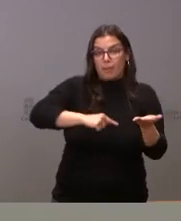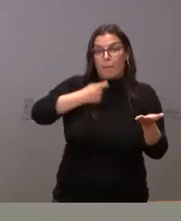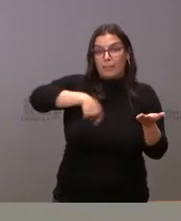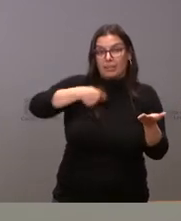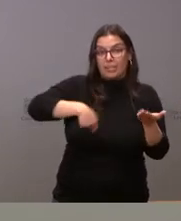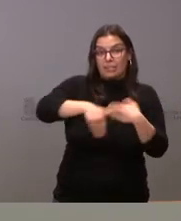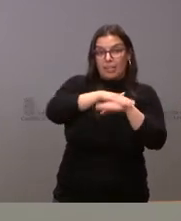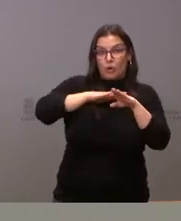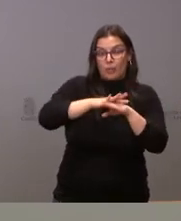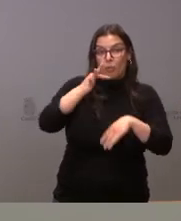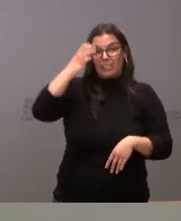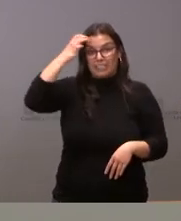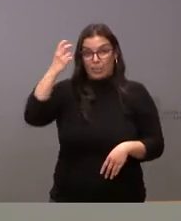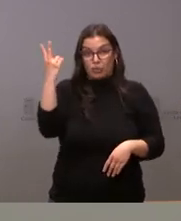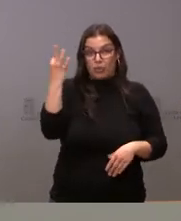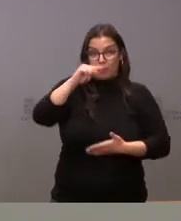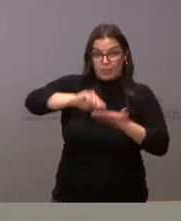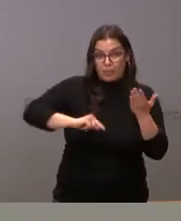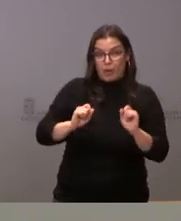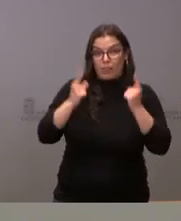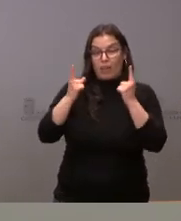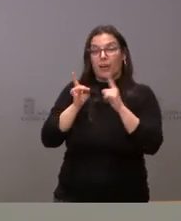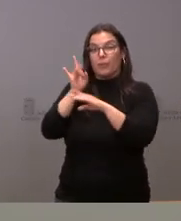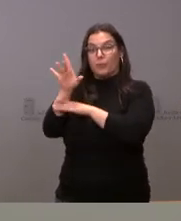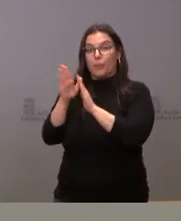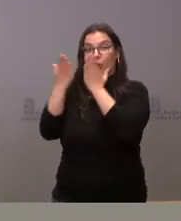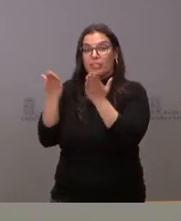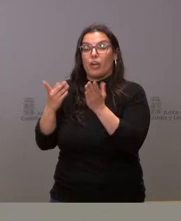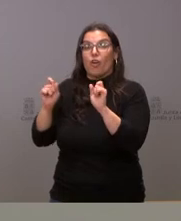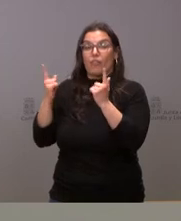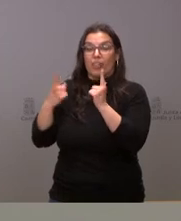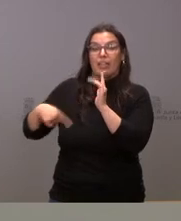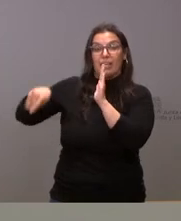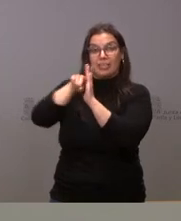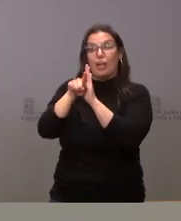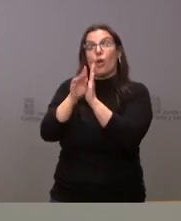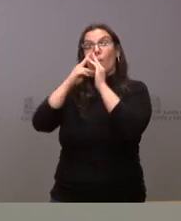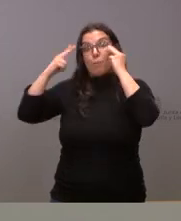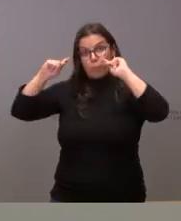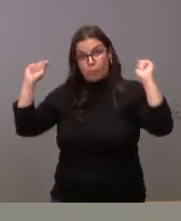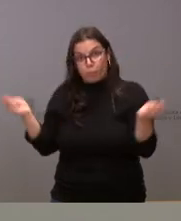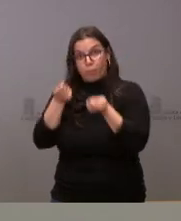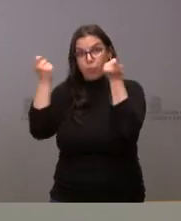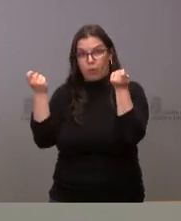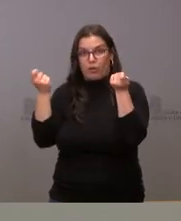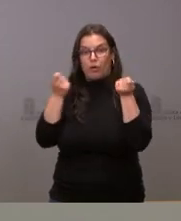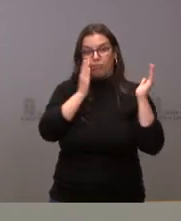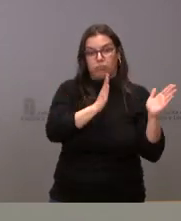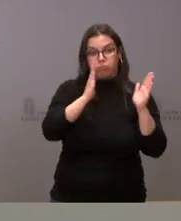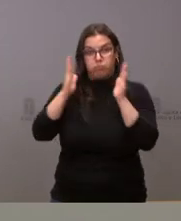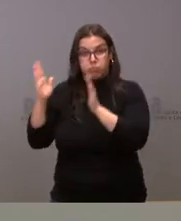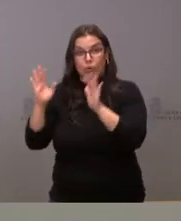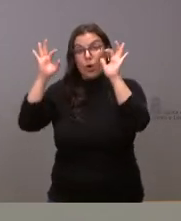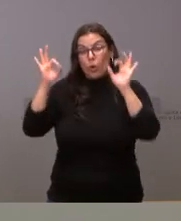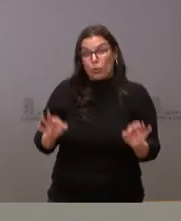presidente del Gobierno, Su Majestad el Rey, su envío al Boletín Oficial del Estado y la publicación en el Boletín Oficial del Estado, teniendo en cuenta